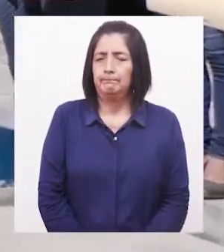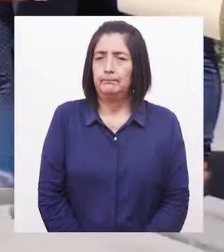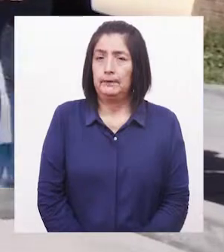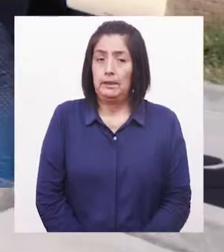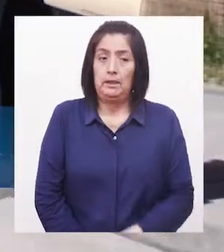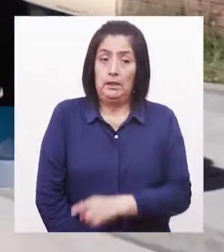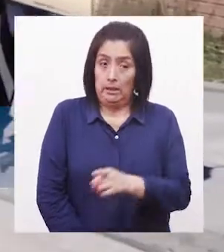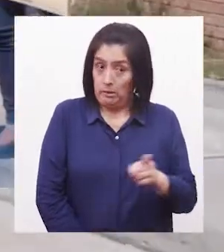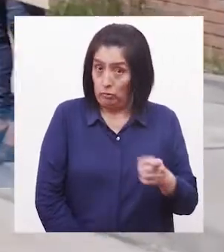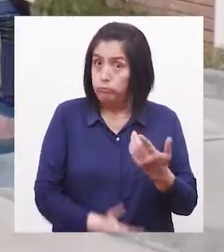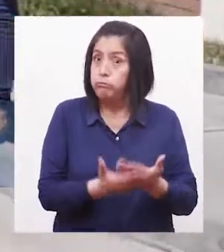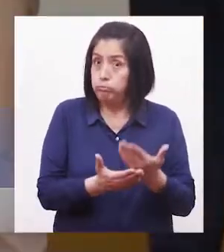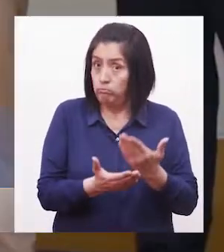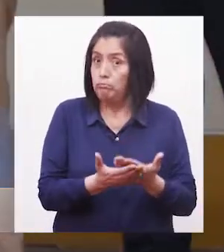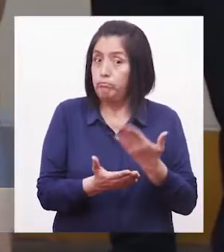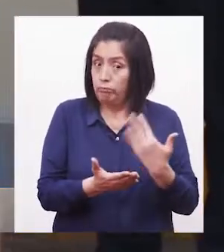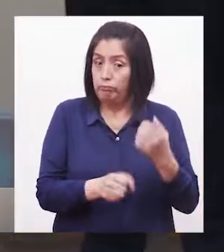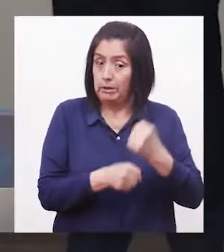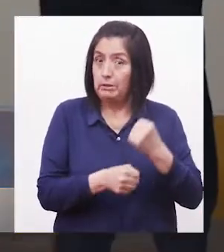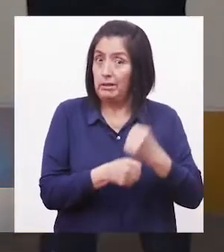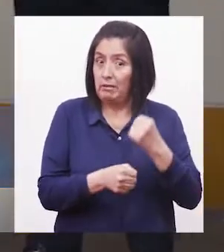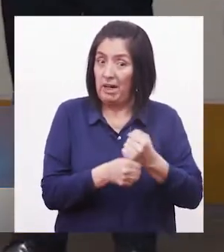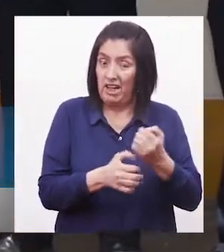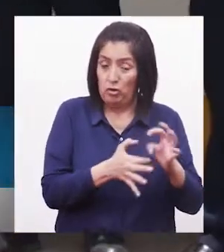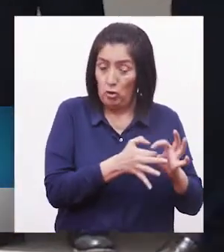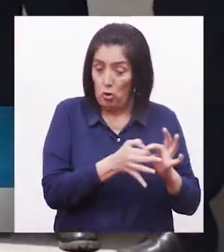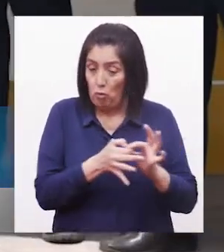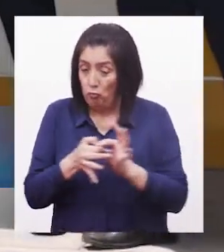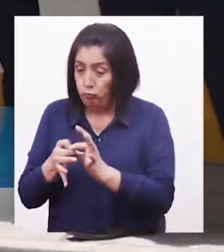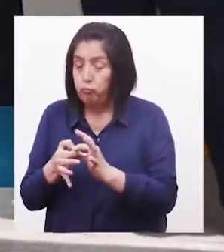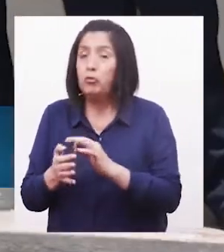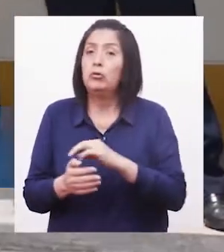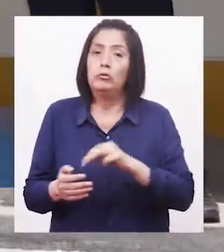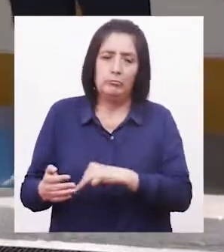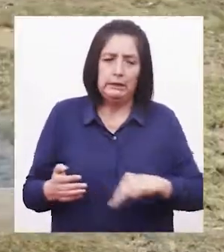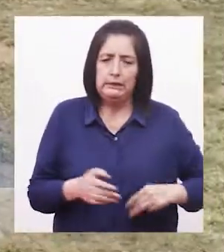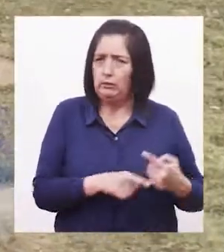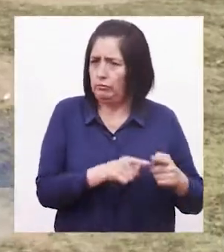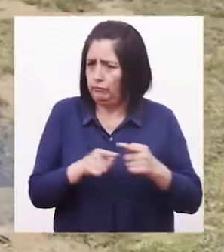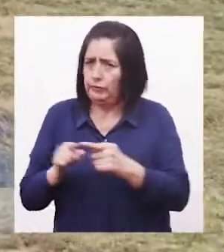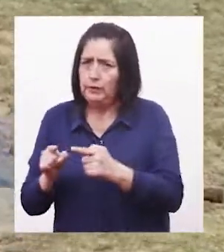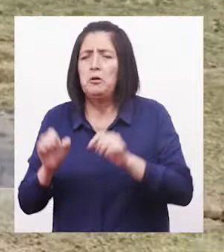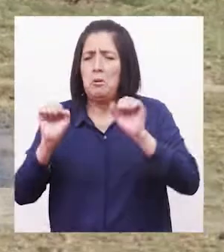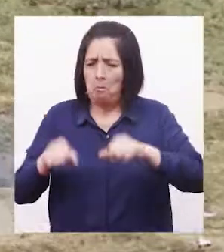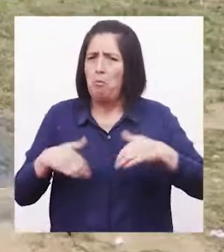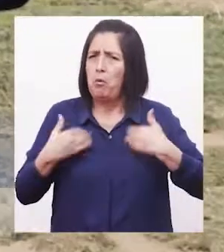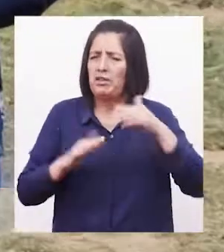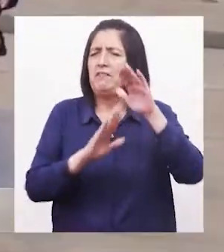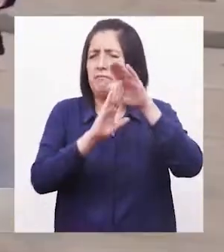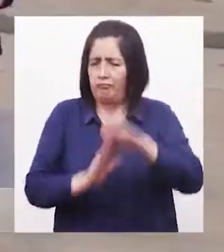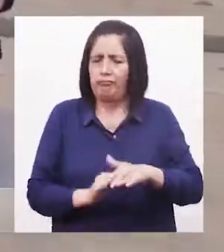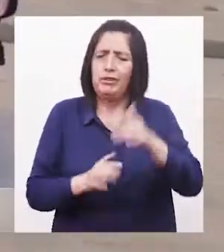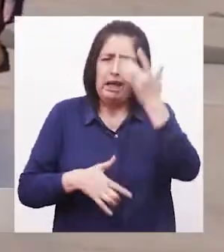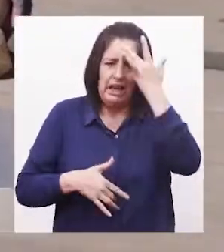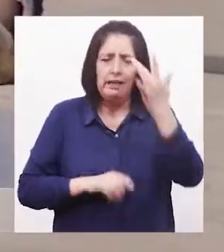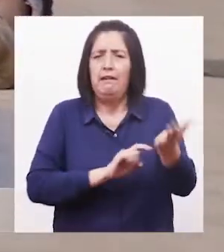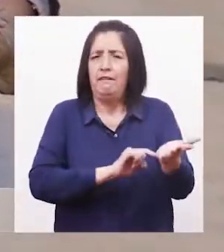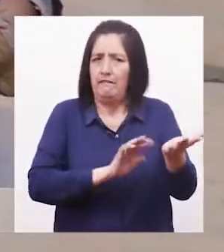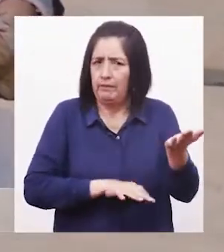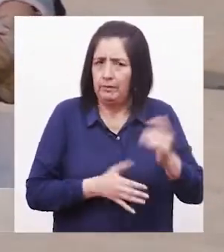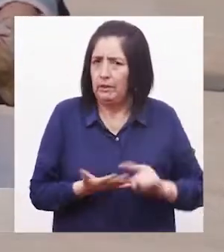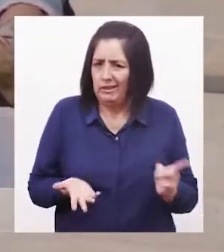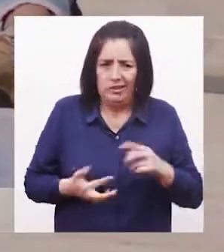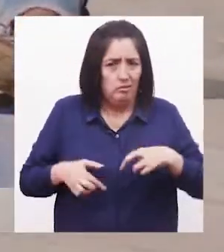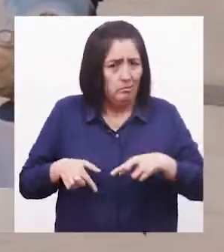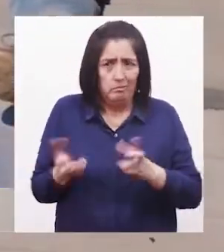Esto demuestra una vez más que trabajando articuladamente con todos los sectores, se puede derrotar la anemia, enfermedad que no permite un